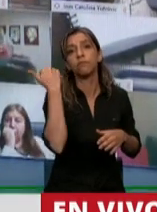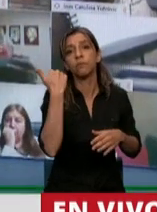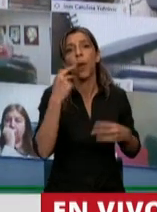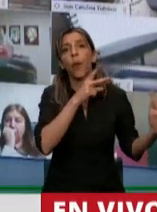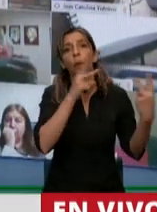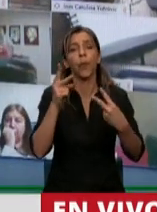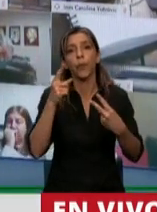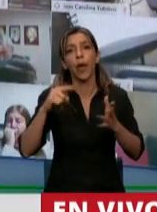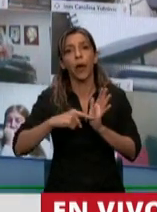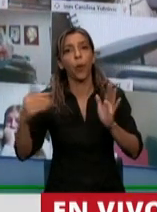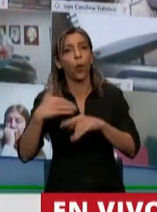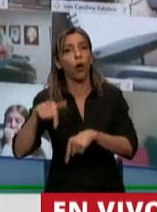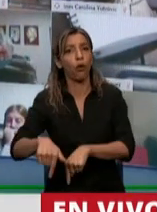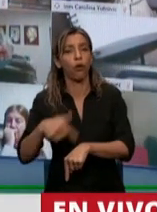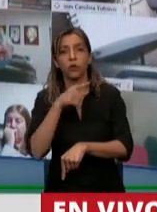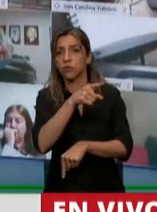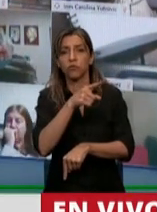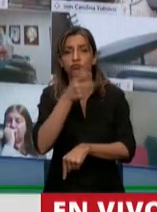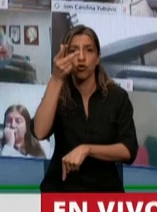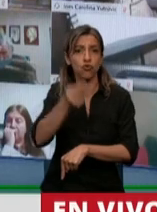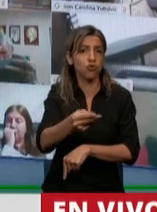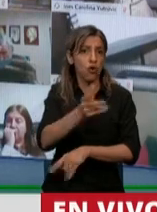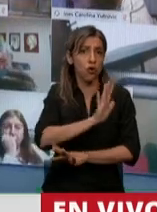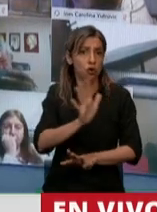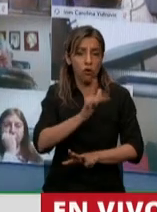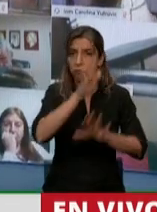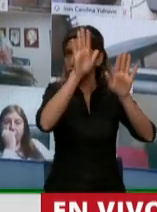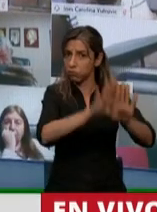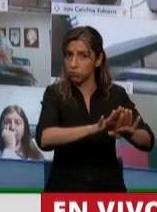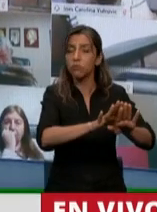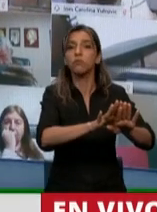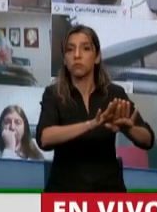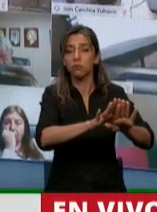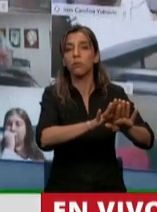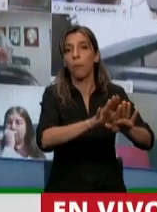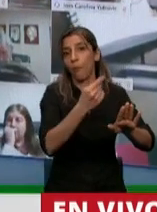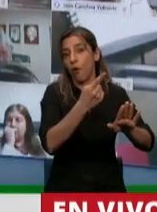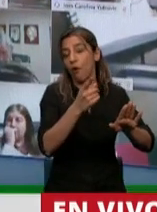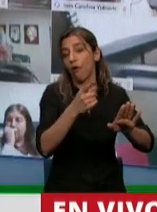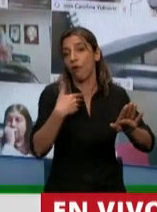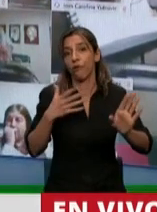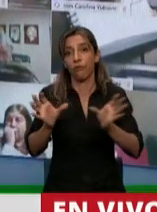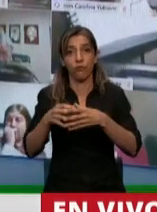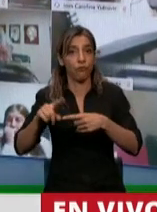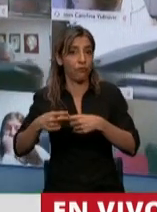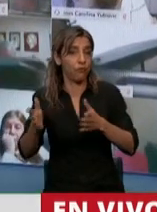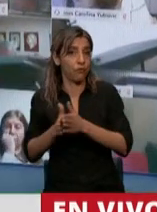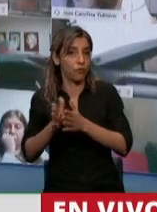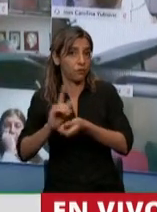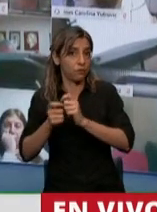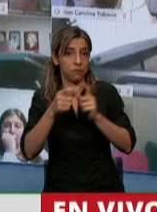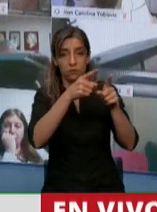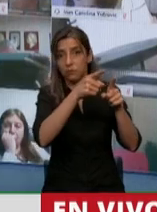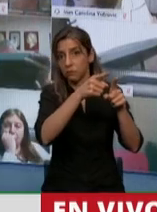para integrarse presencialmente junto con el resto de diputados de Juntos por el Cambio. Las razones de este diputado